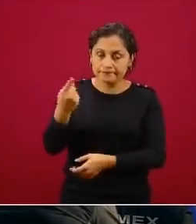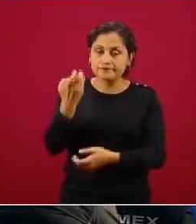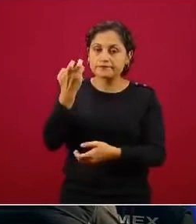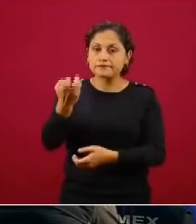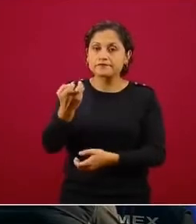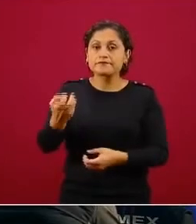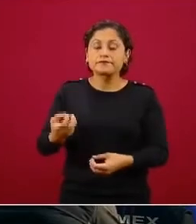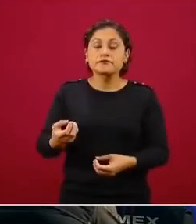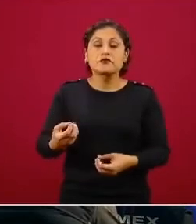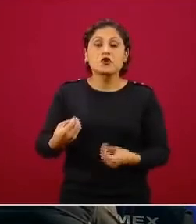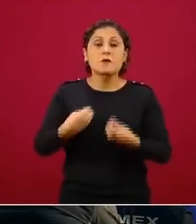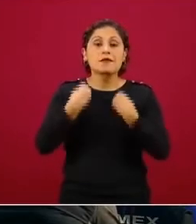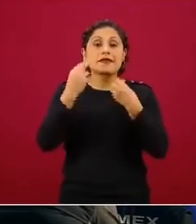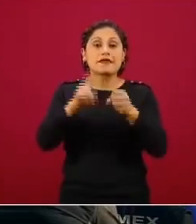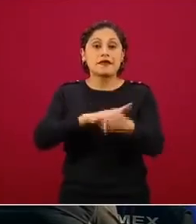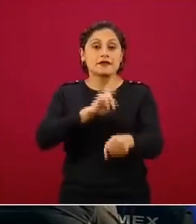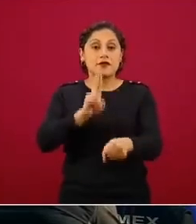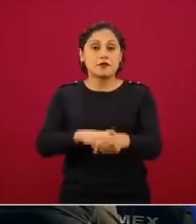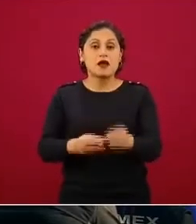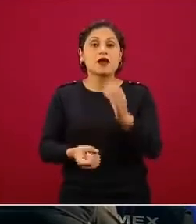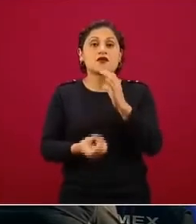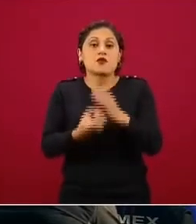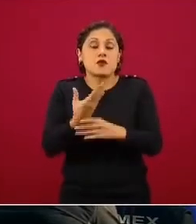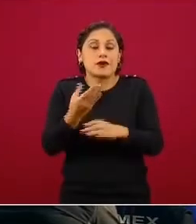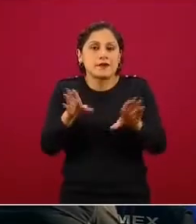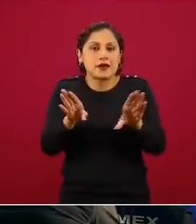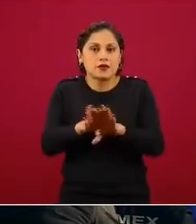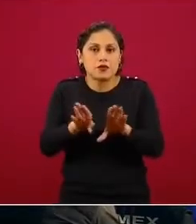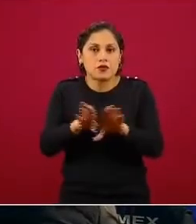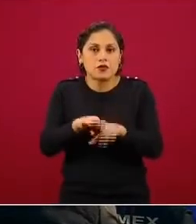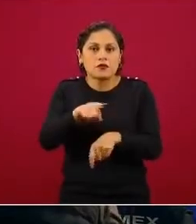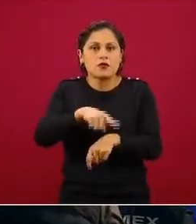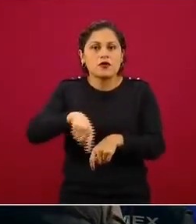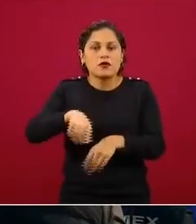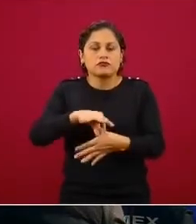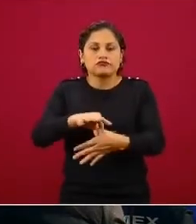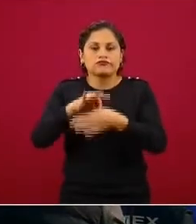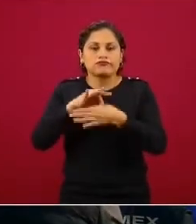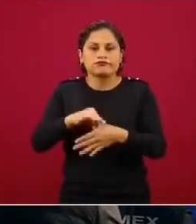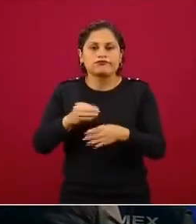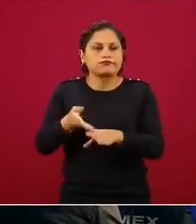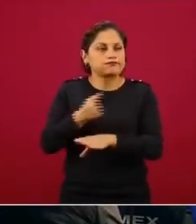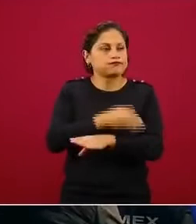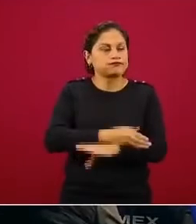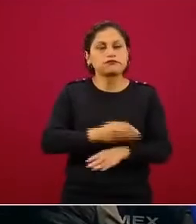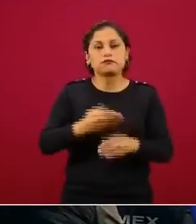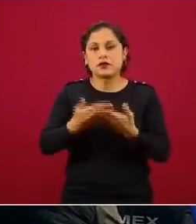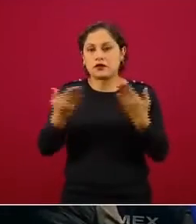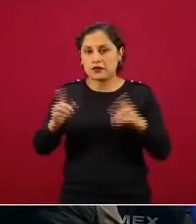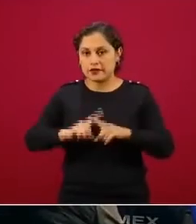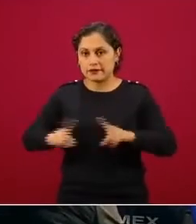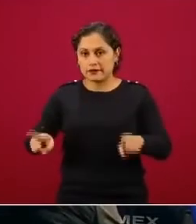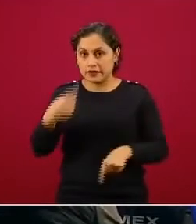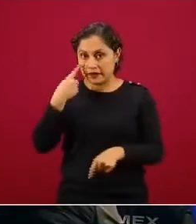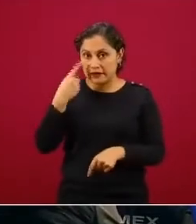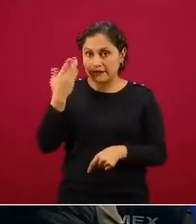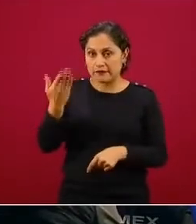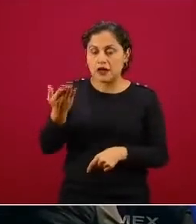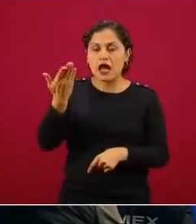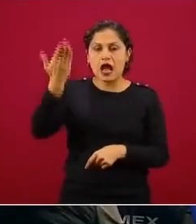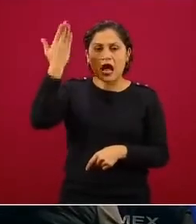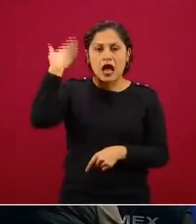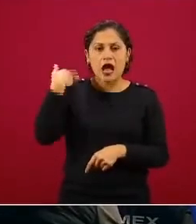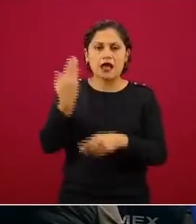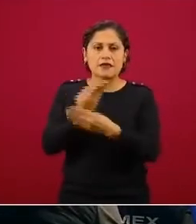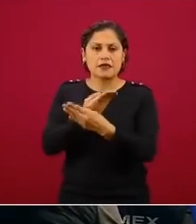cómo se materializa, cómo se puede evidenciar que hay algo diferente. Antes en un banco esta era la imagen común